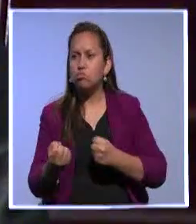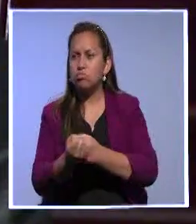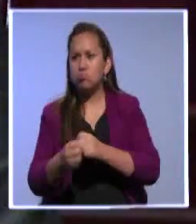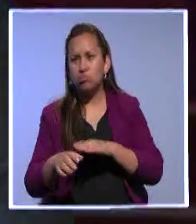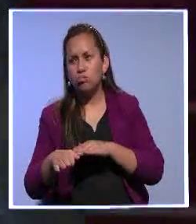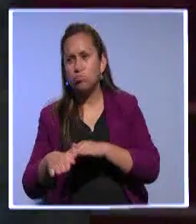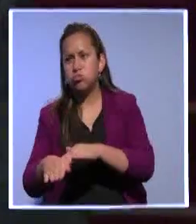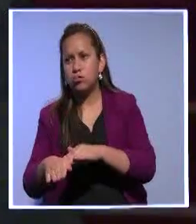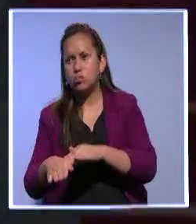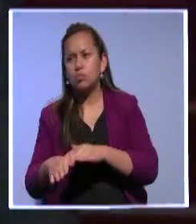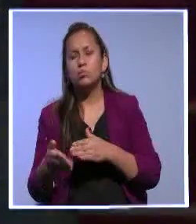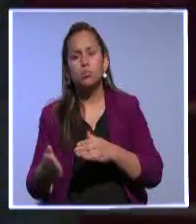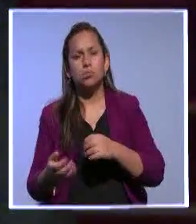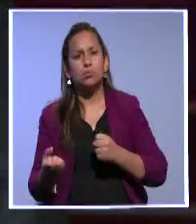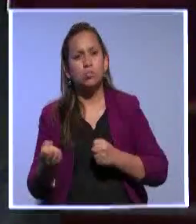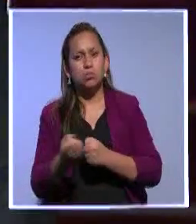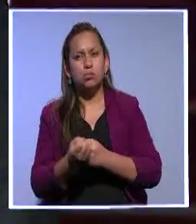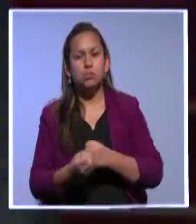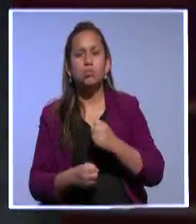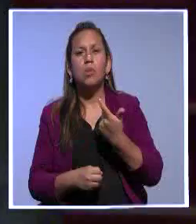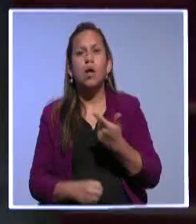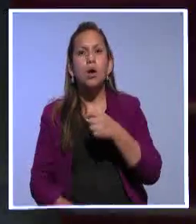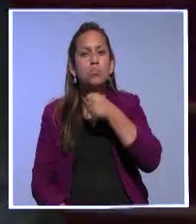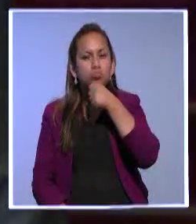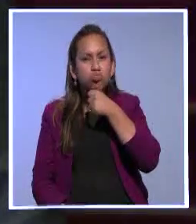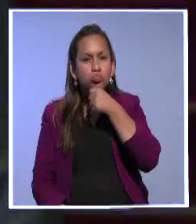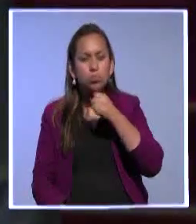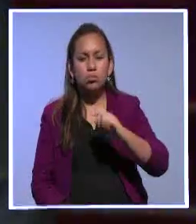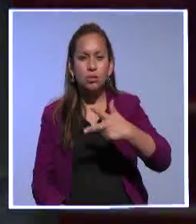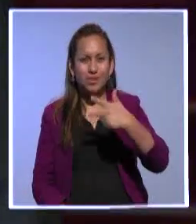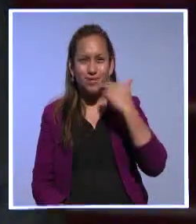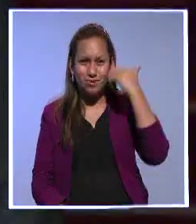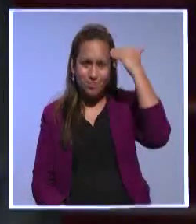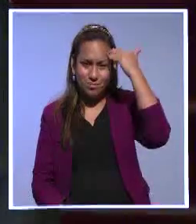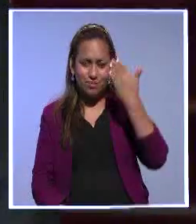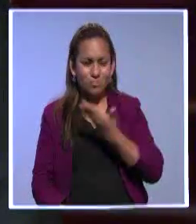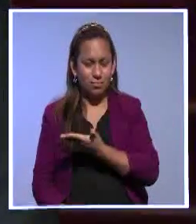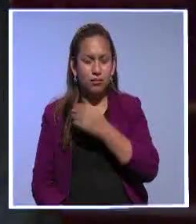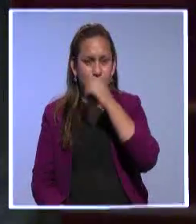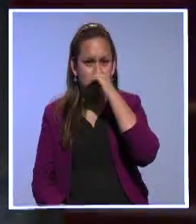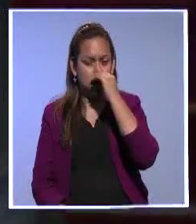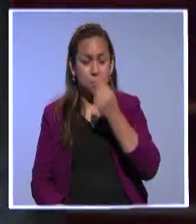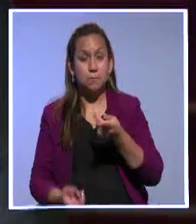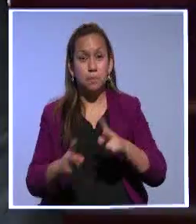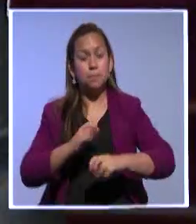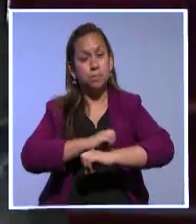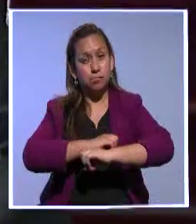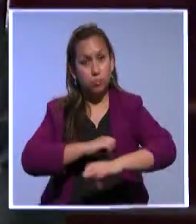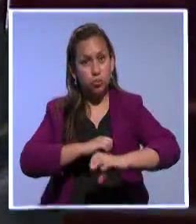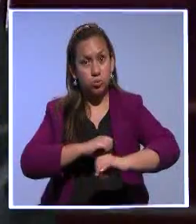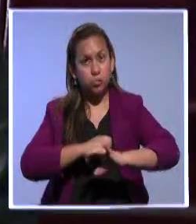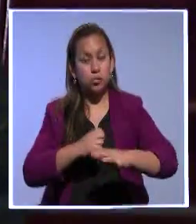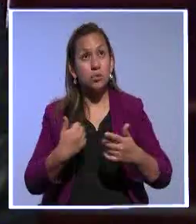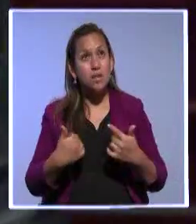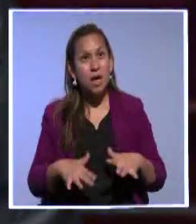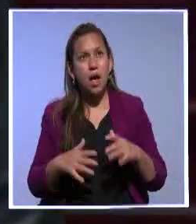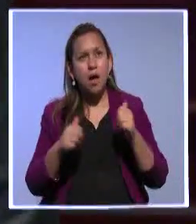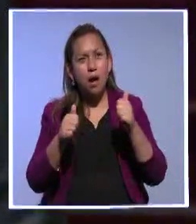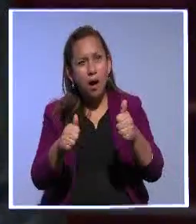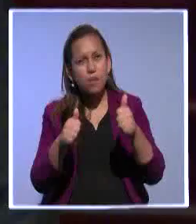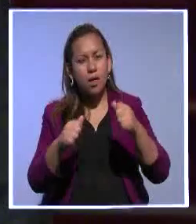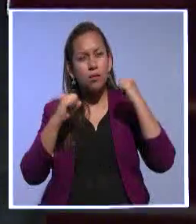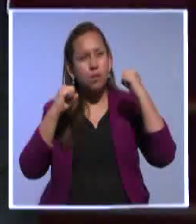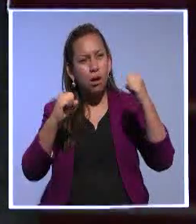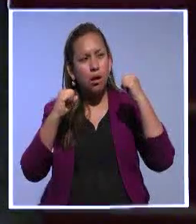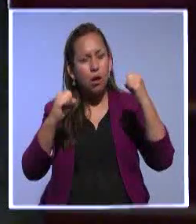sectores sociales tienen que estar incorporados en una agenda legislativa. Ya cuando estemos en campaña, yo creo que, más allá de la base con